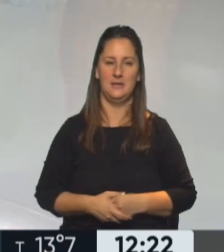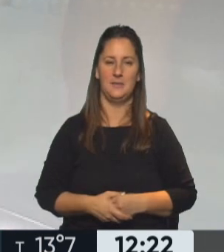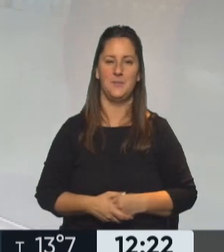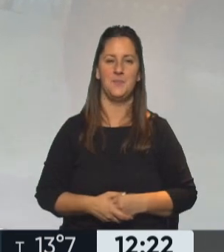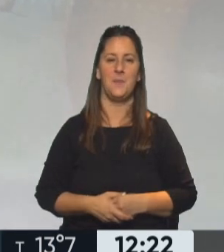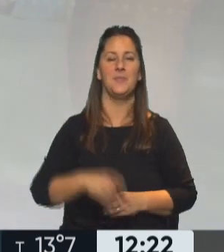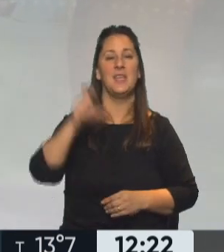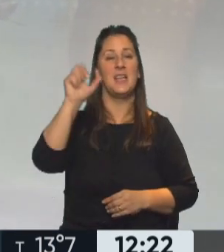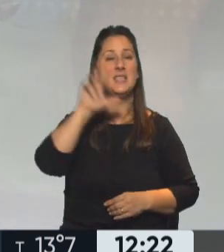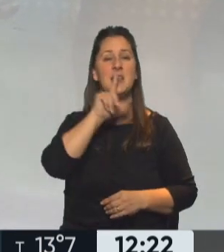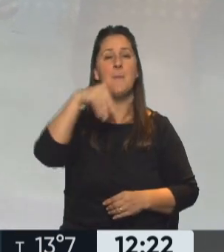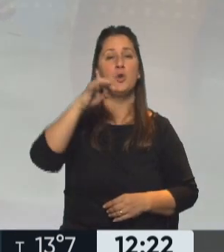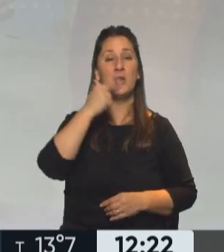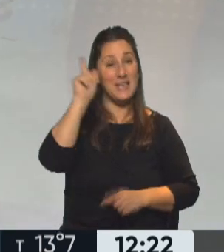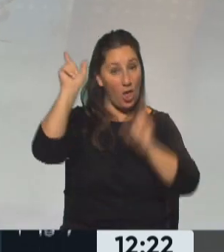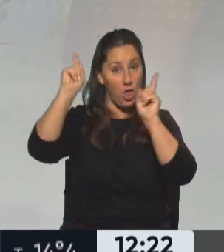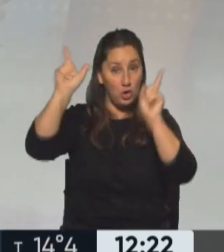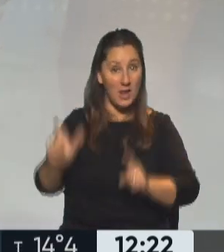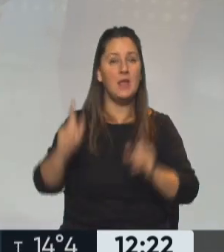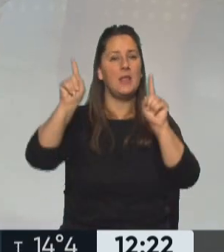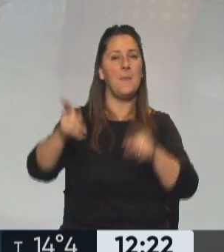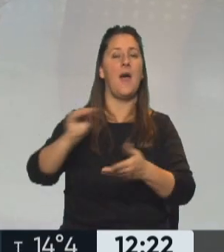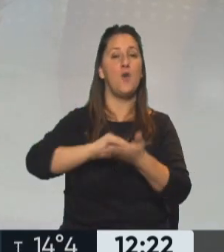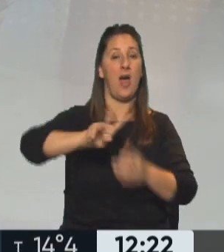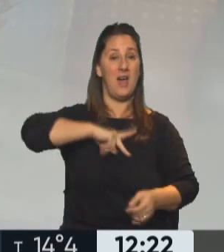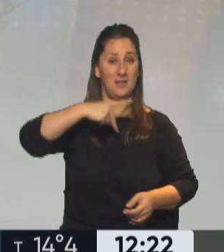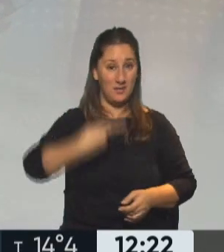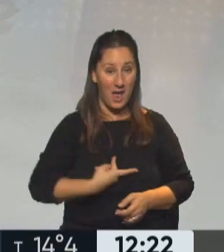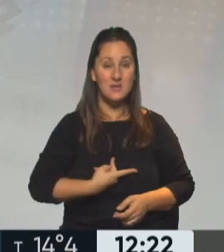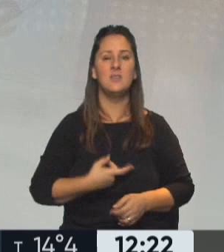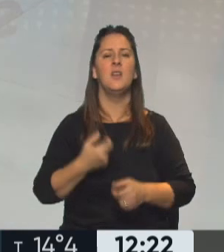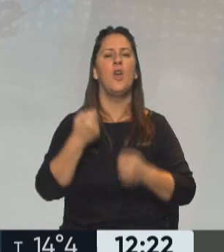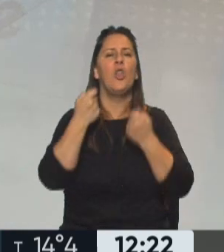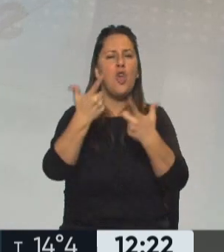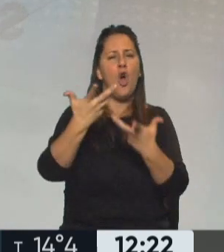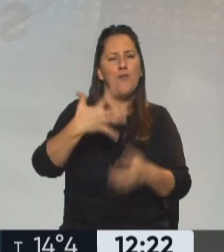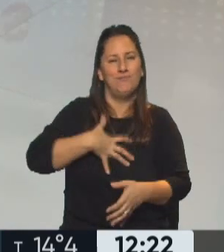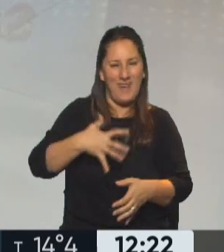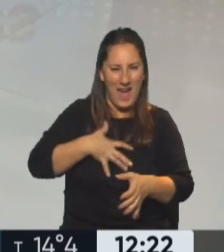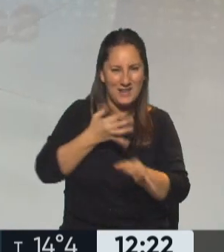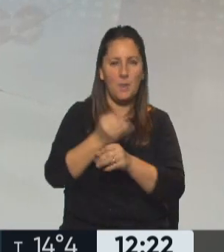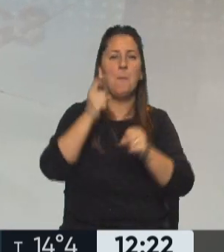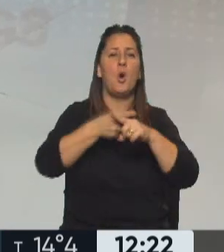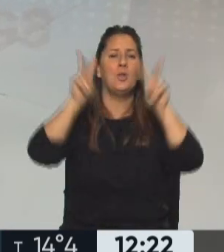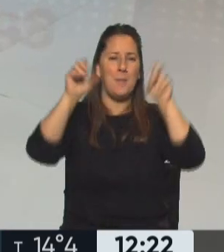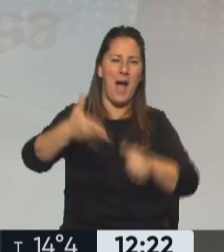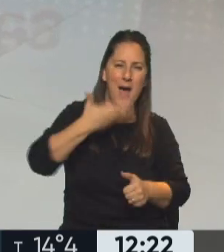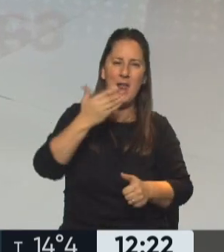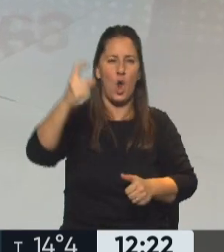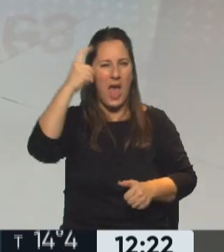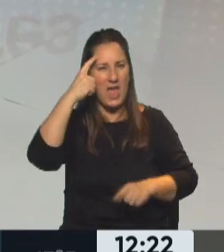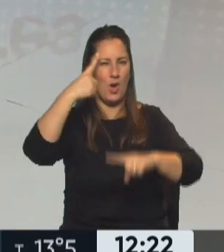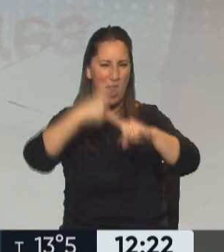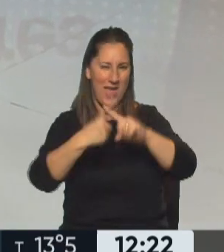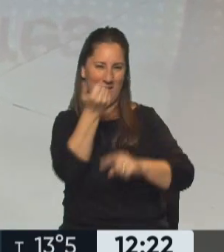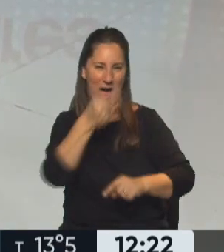Cristina Monserrat es docente y es abogada, es trans y brindó una clase a propósito del lenguaje inclusivo en una escuela de